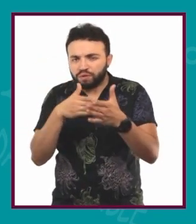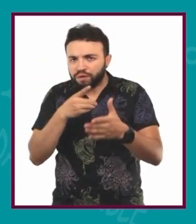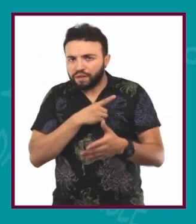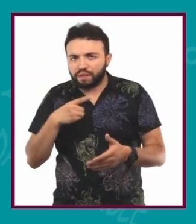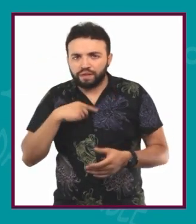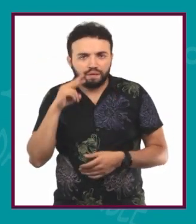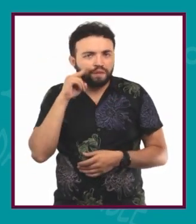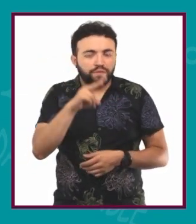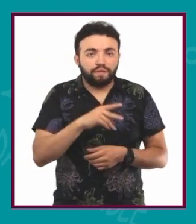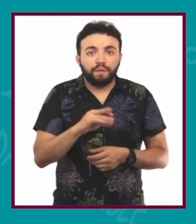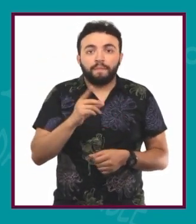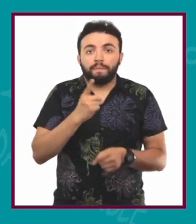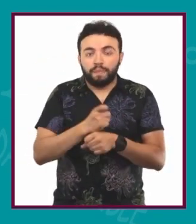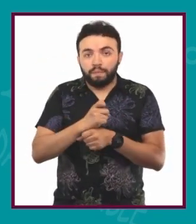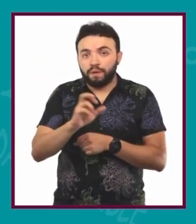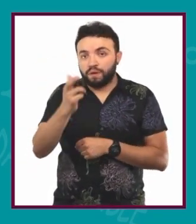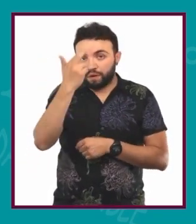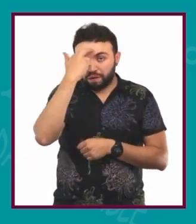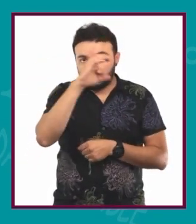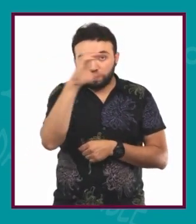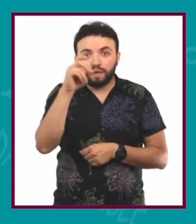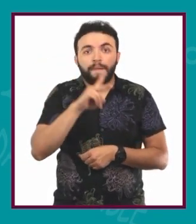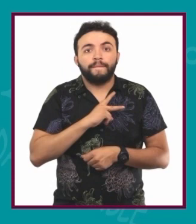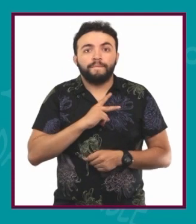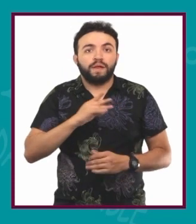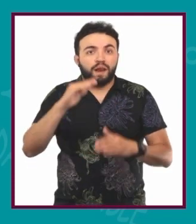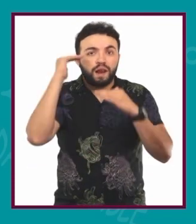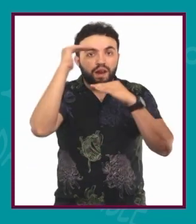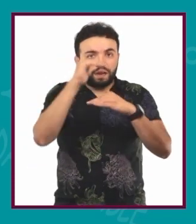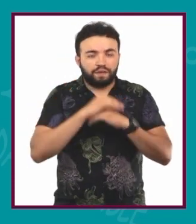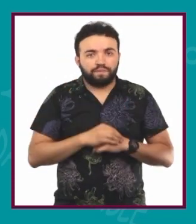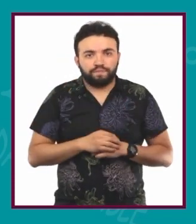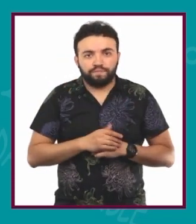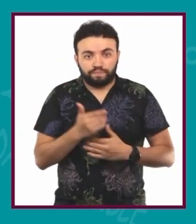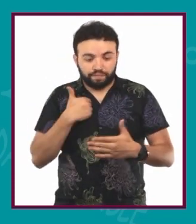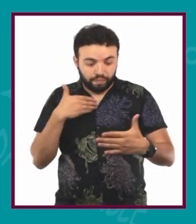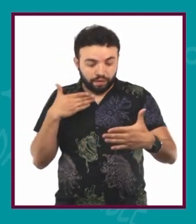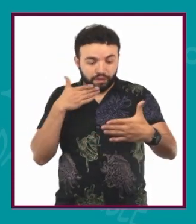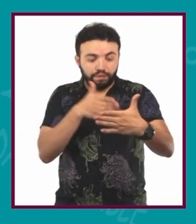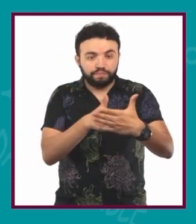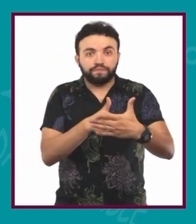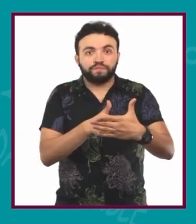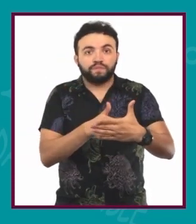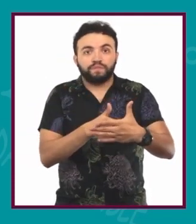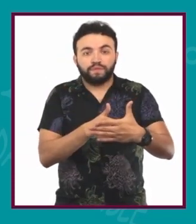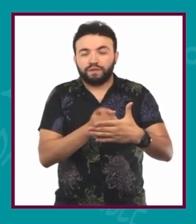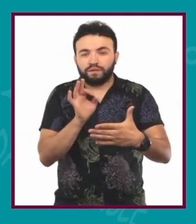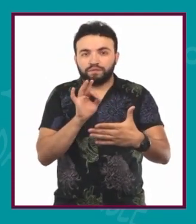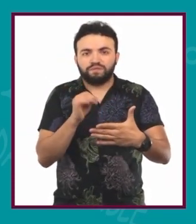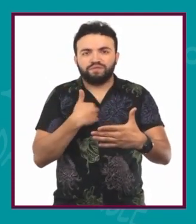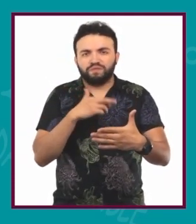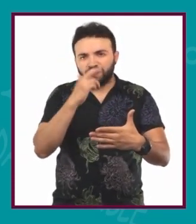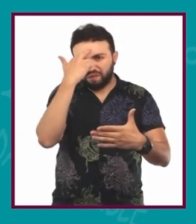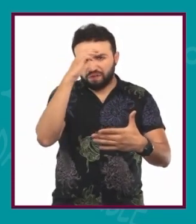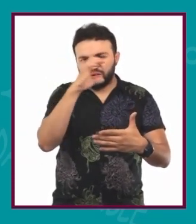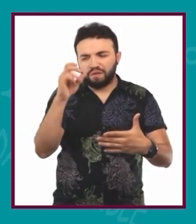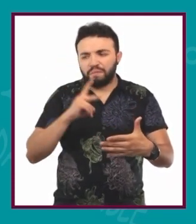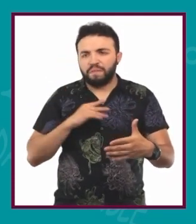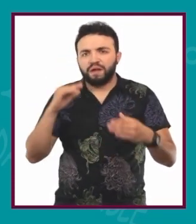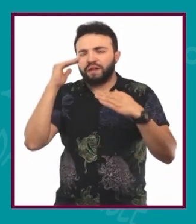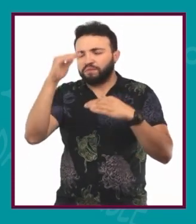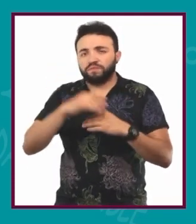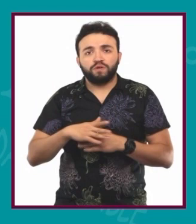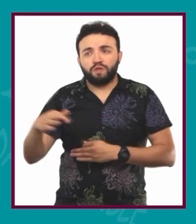es el reconocer nuestros límites. Entonces, un obstáculo sería no reconocer los límites. Todos tenemos límites.